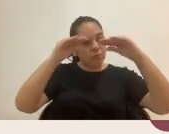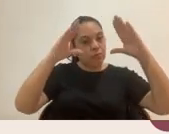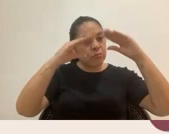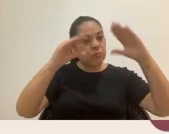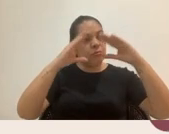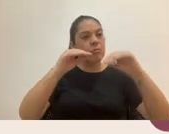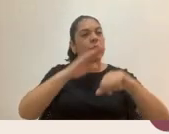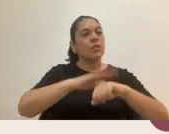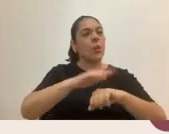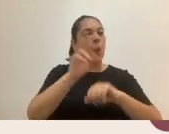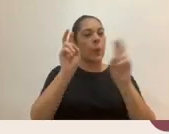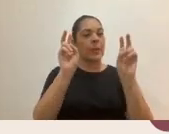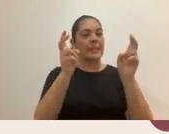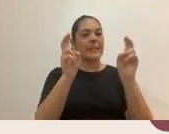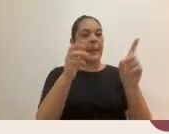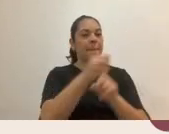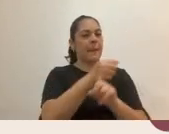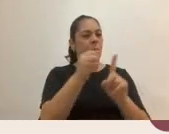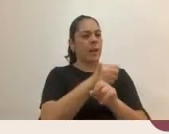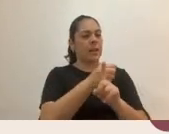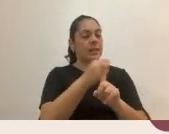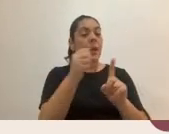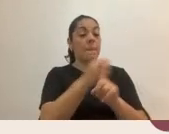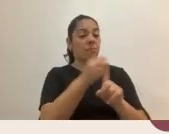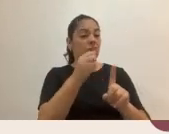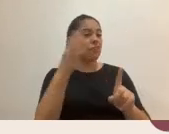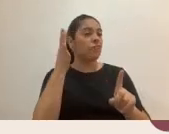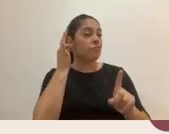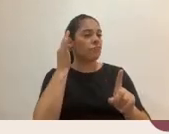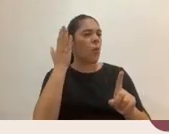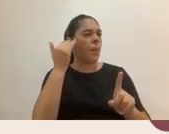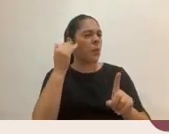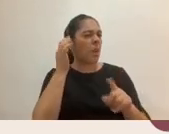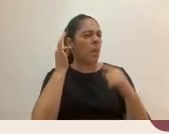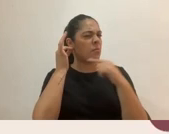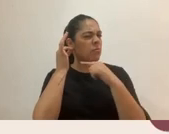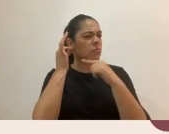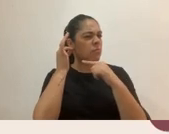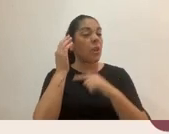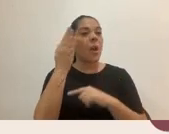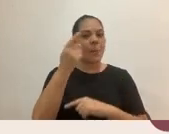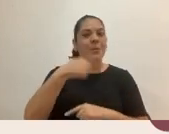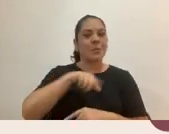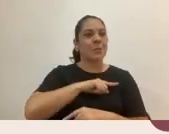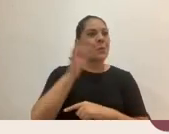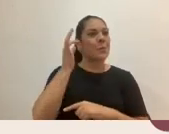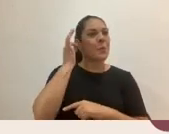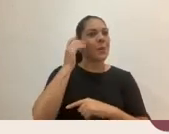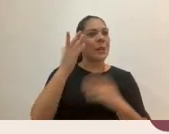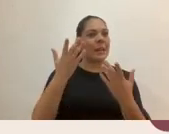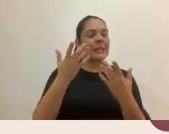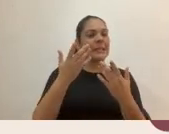la violencia. ¿Y por qué contra las mujeres? Precisamente porque históricamente las mujeres somos quienes hemos atravesado mayores